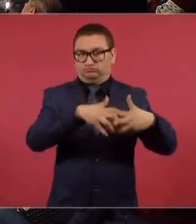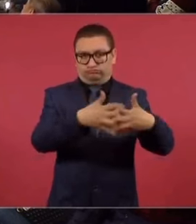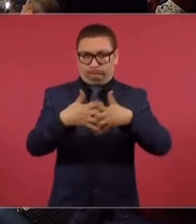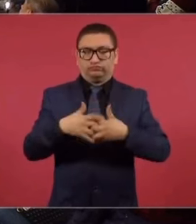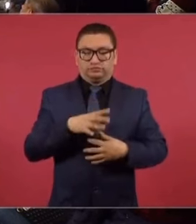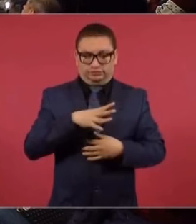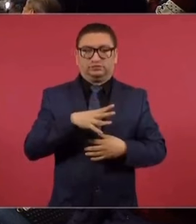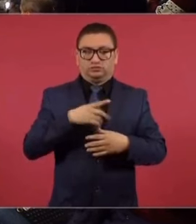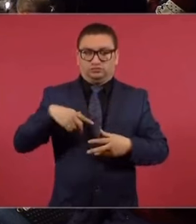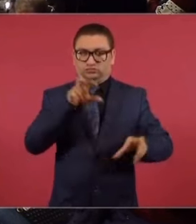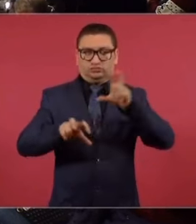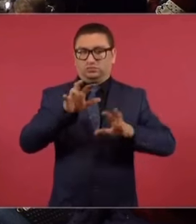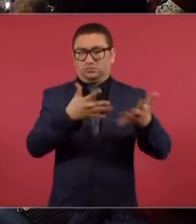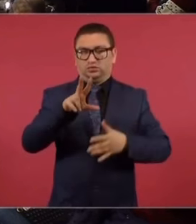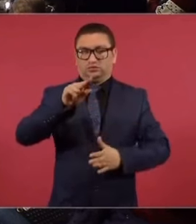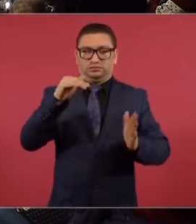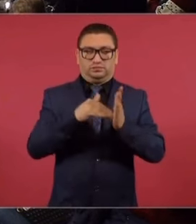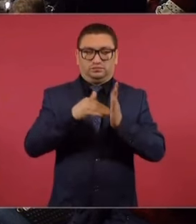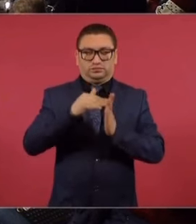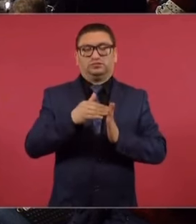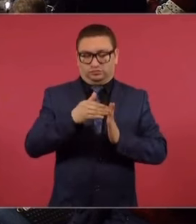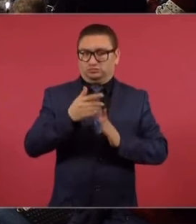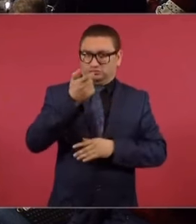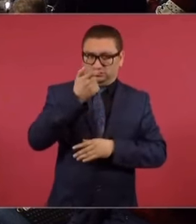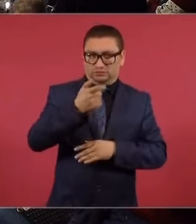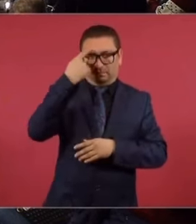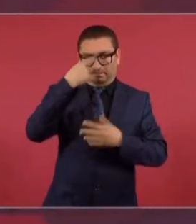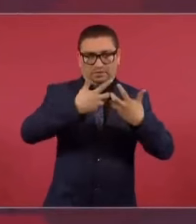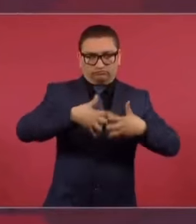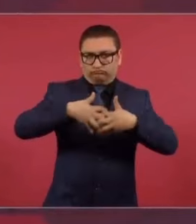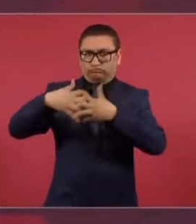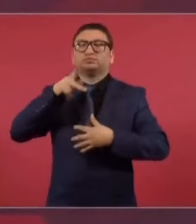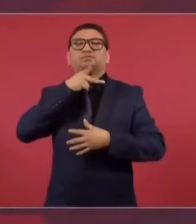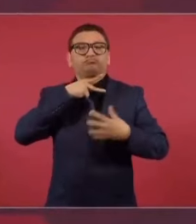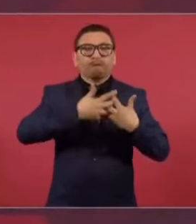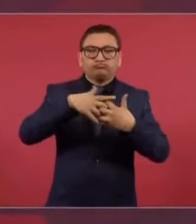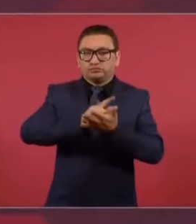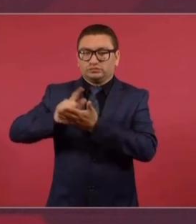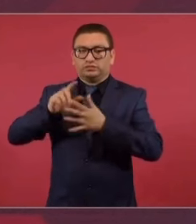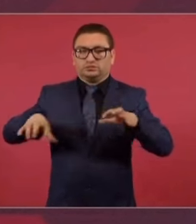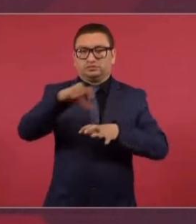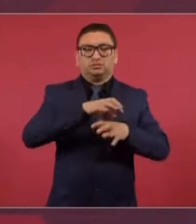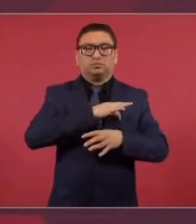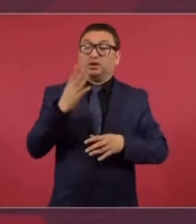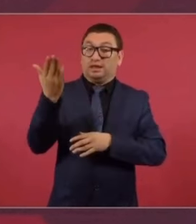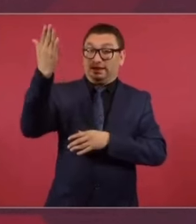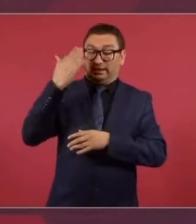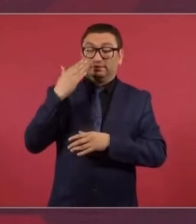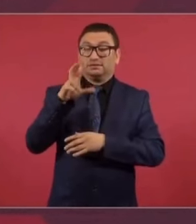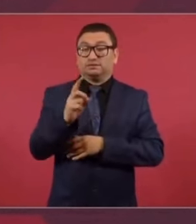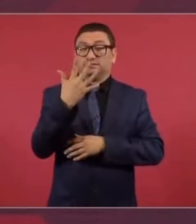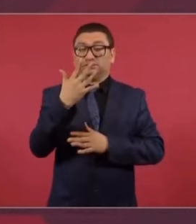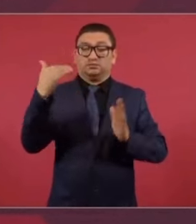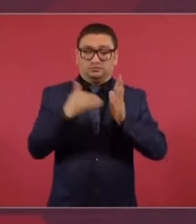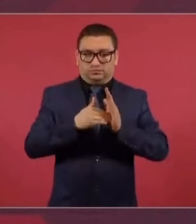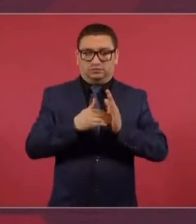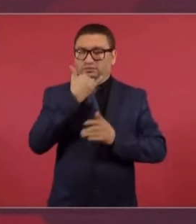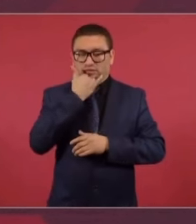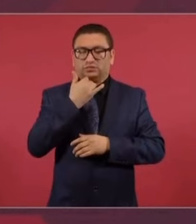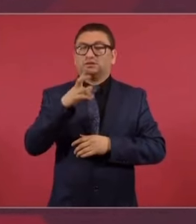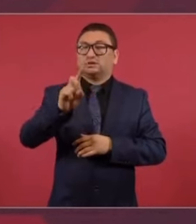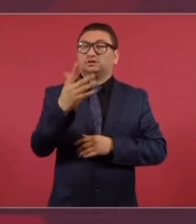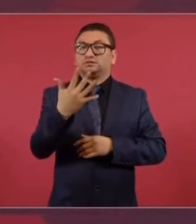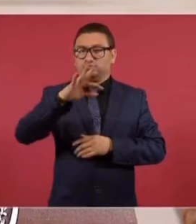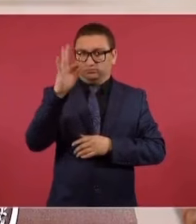llevamos invertidos como 80 mil millones de pesos en las seis refinerías que tenían capacidad de producción cuando llegamos de 35 mil, perdón,